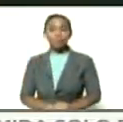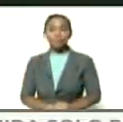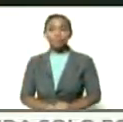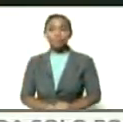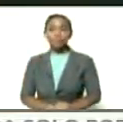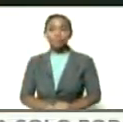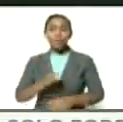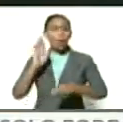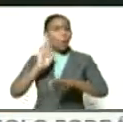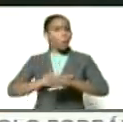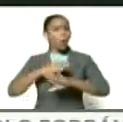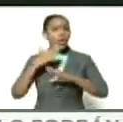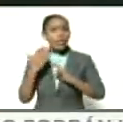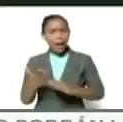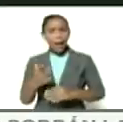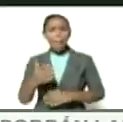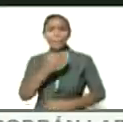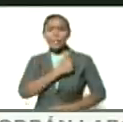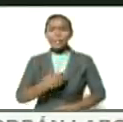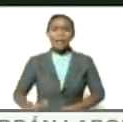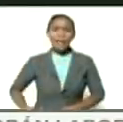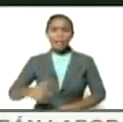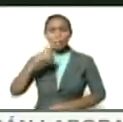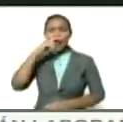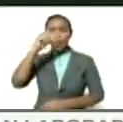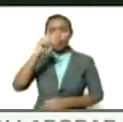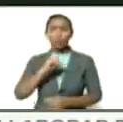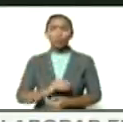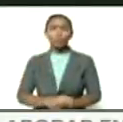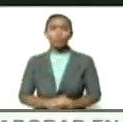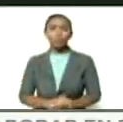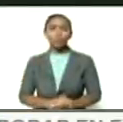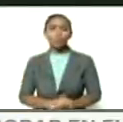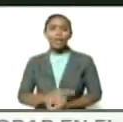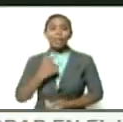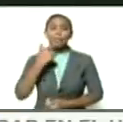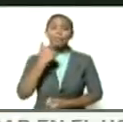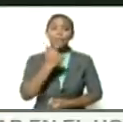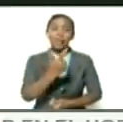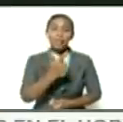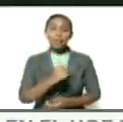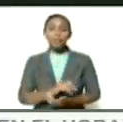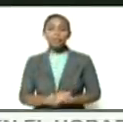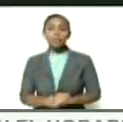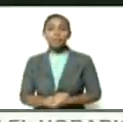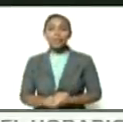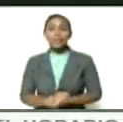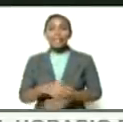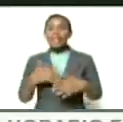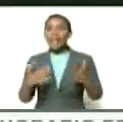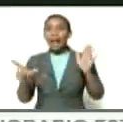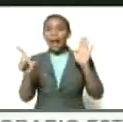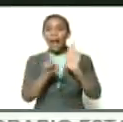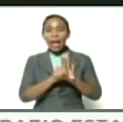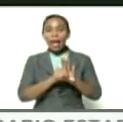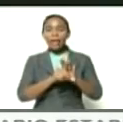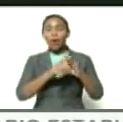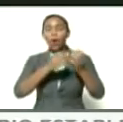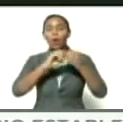¿por qué el presidente Nicolás Maduro dice que la ley orgánica de ciudades